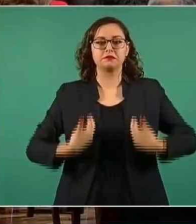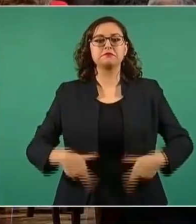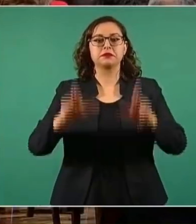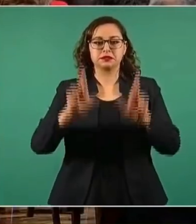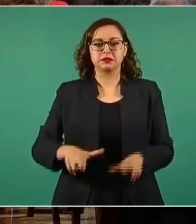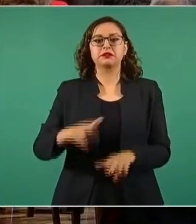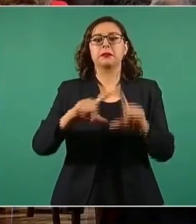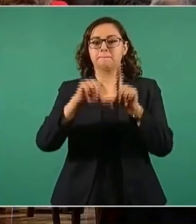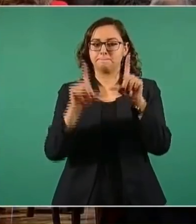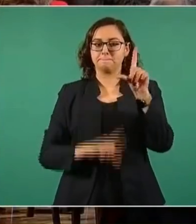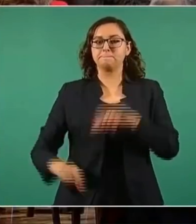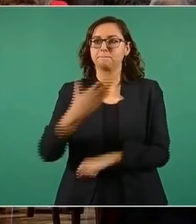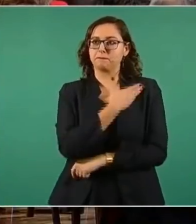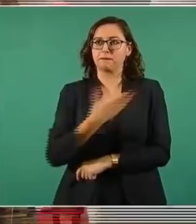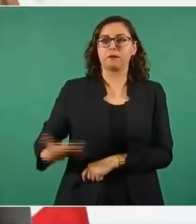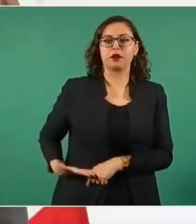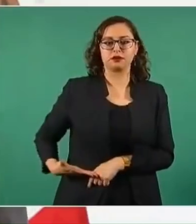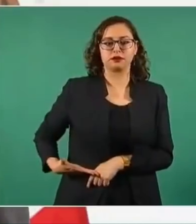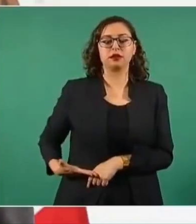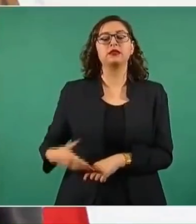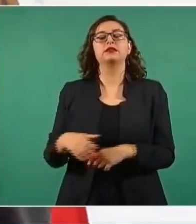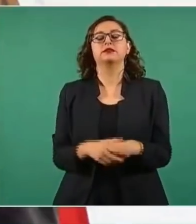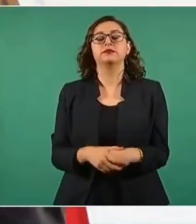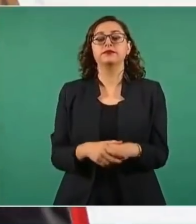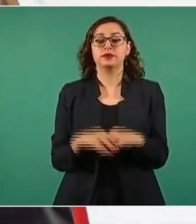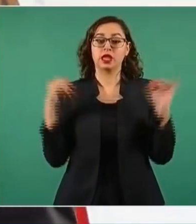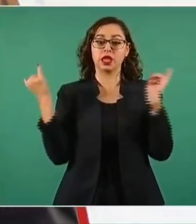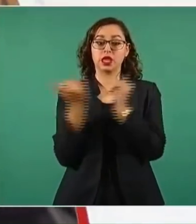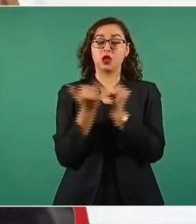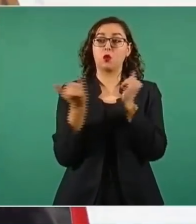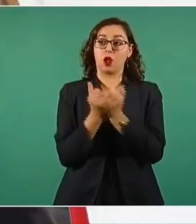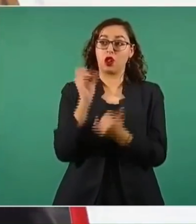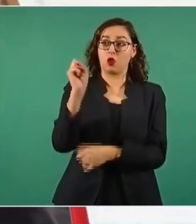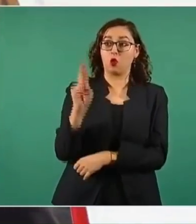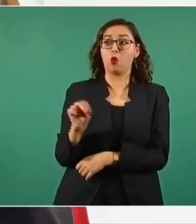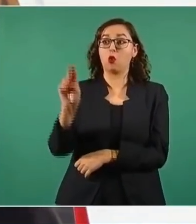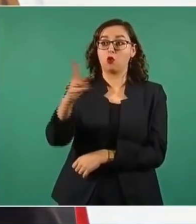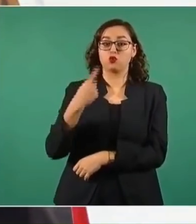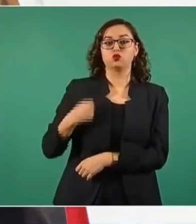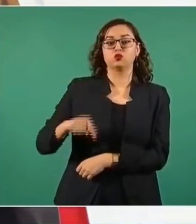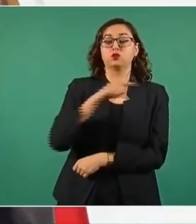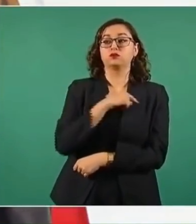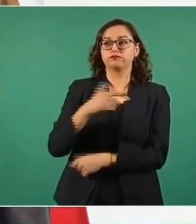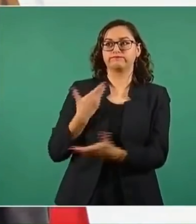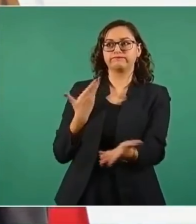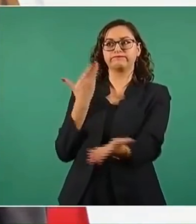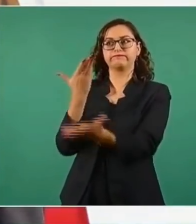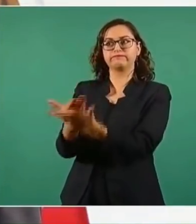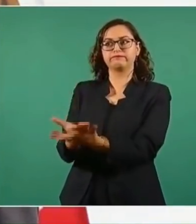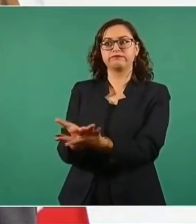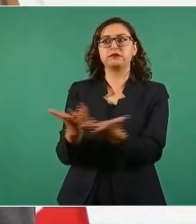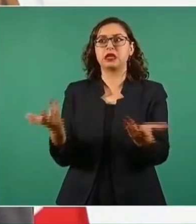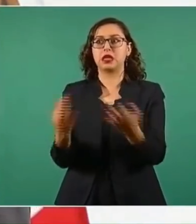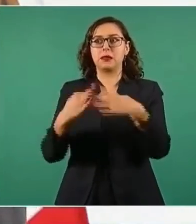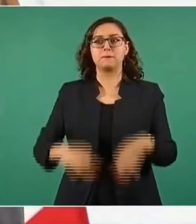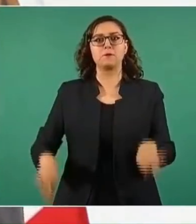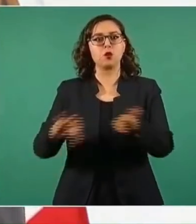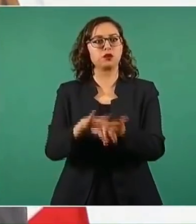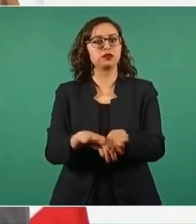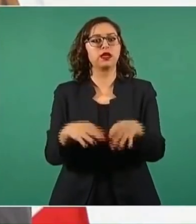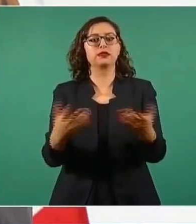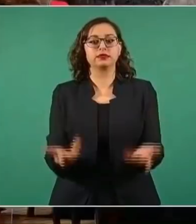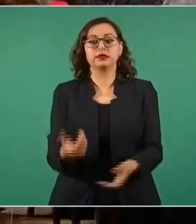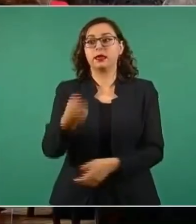De igual manera, se aprobó la resolución que presentamos en esa organización para garantizar la equidad en el